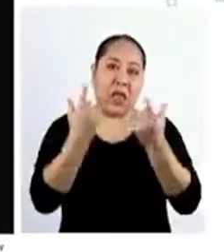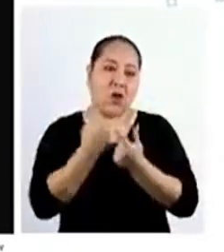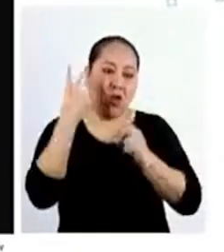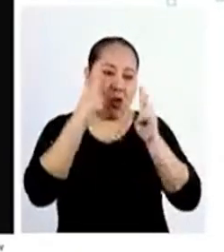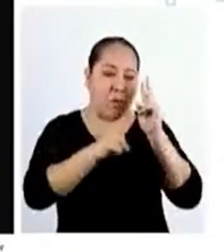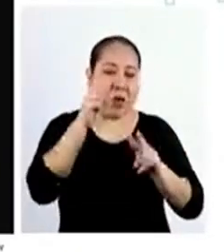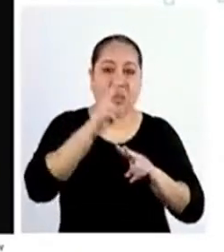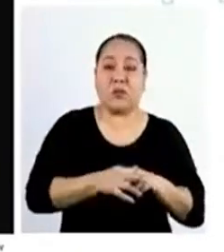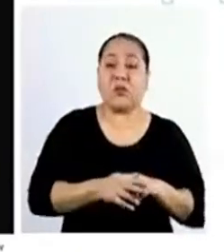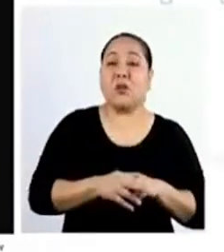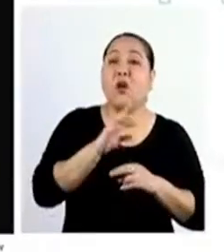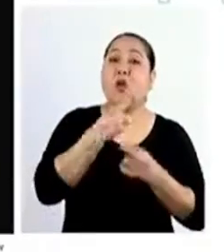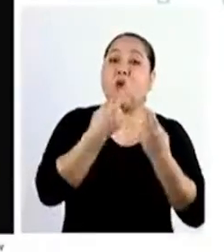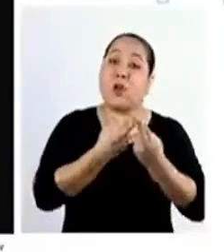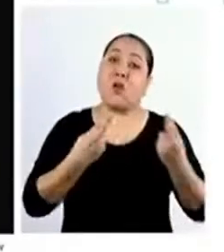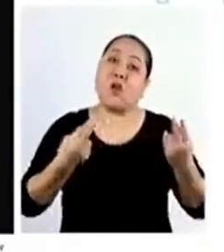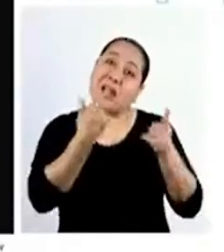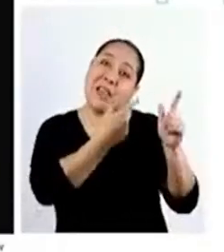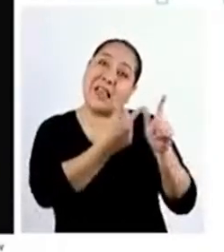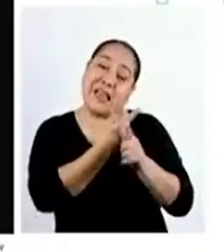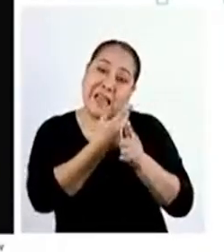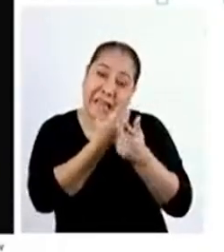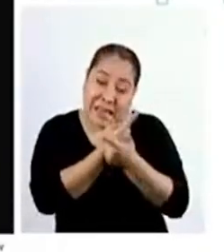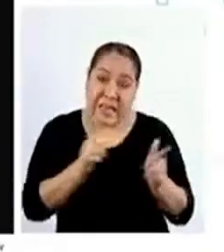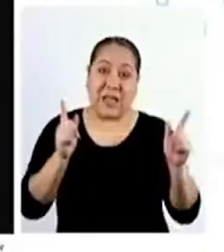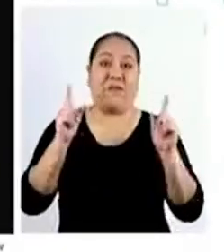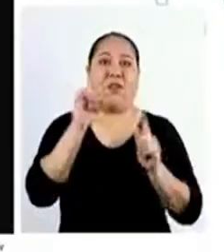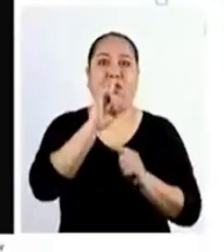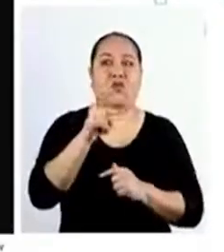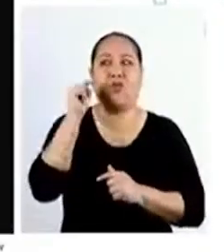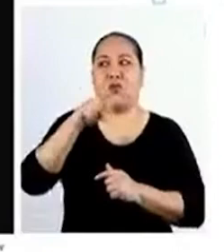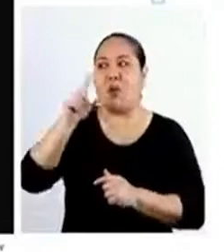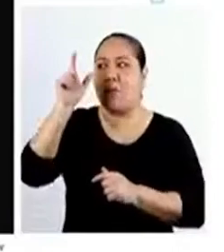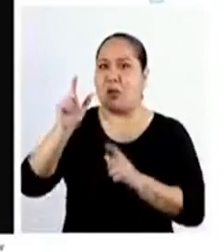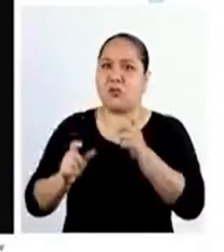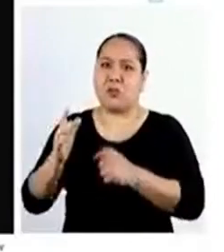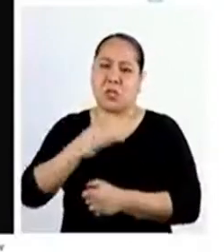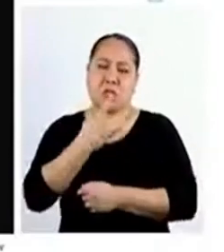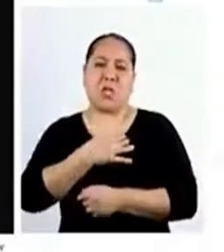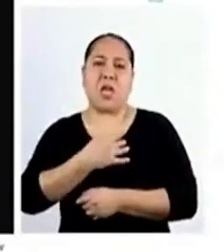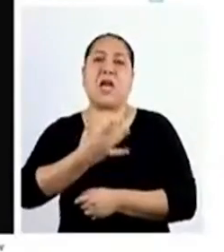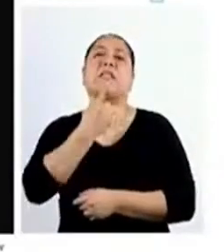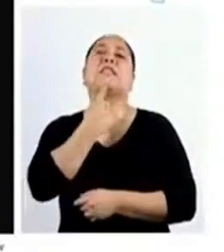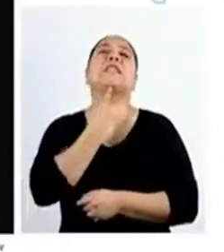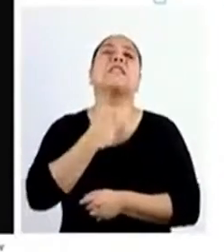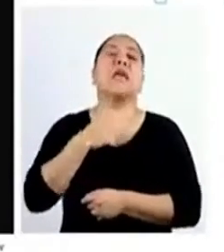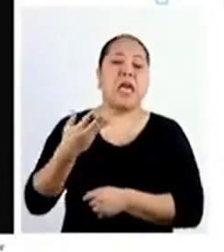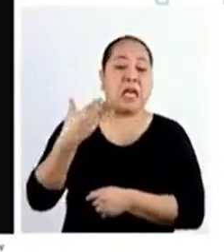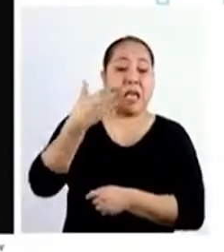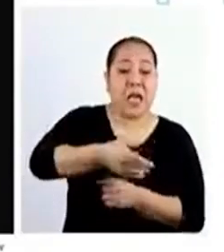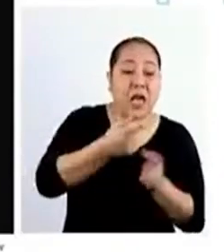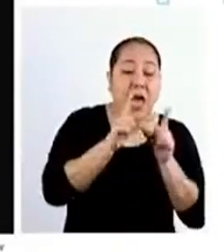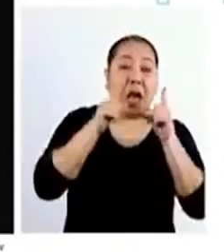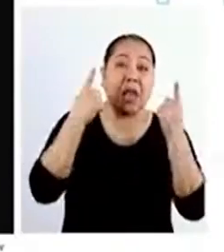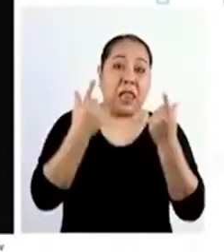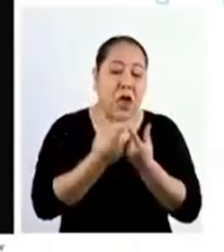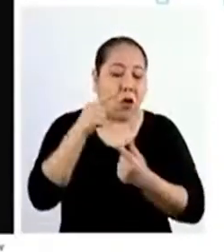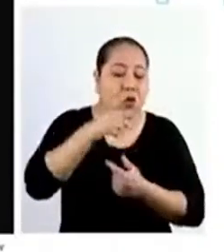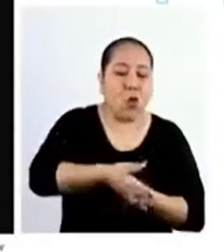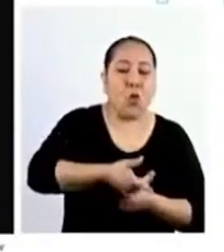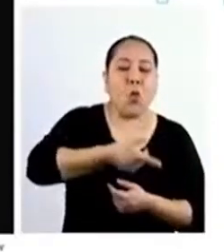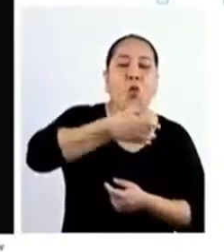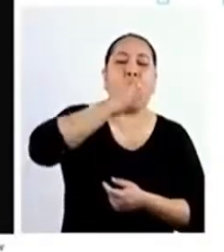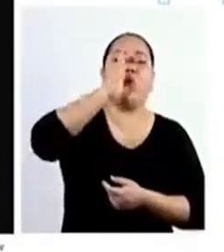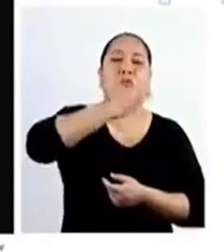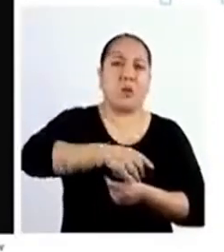veían como un recurso de libre uso Si alguien de ese entonces sentía sed Podía ir directamente al lago a beber de él